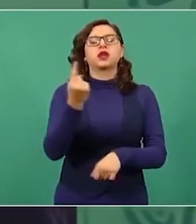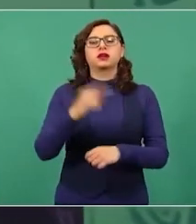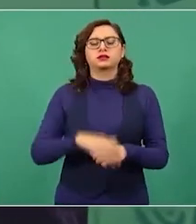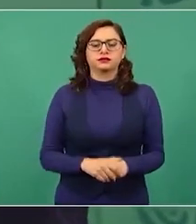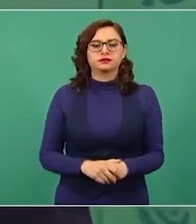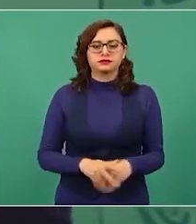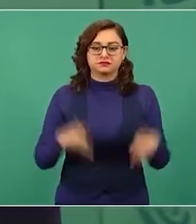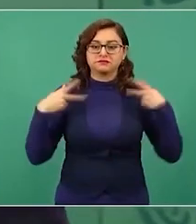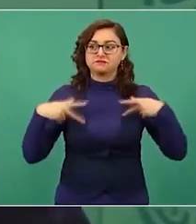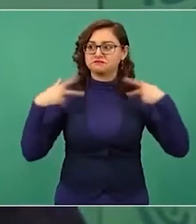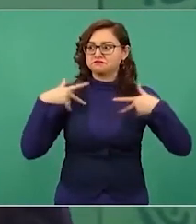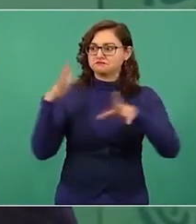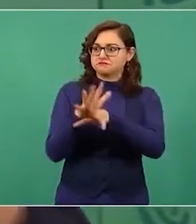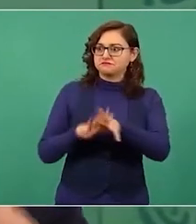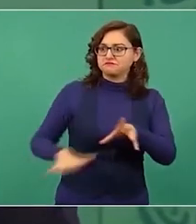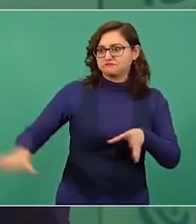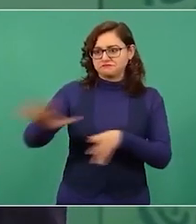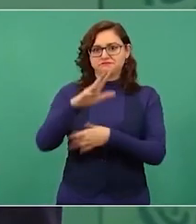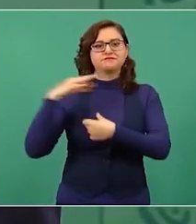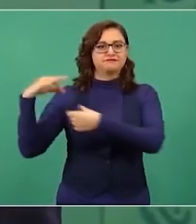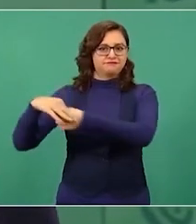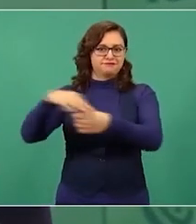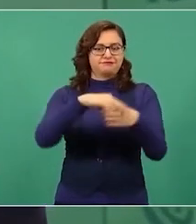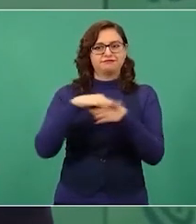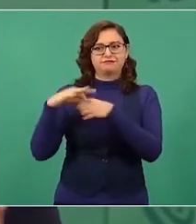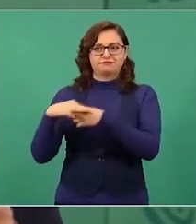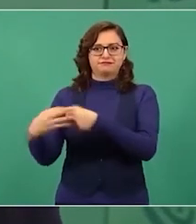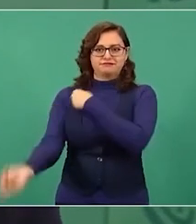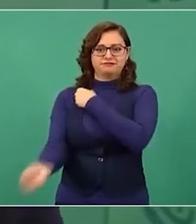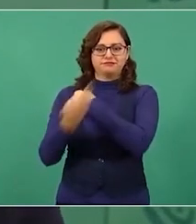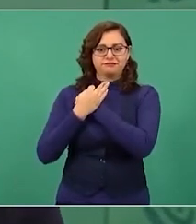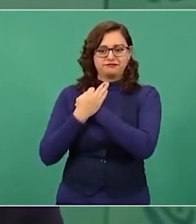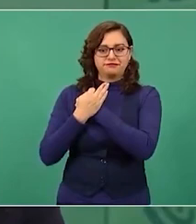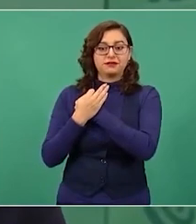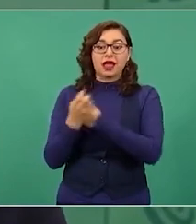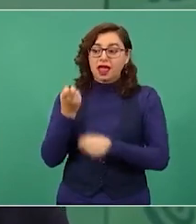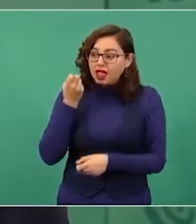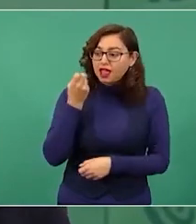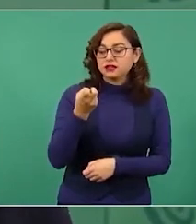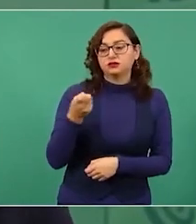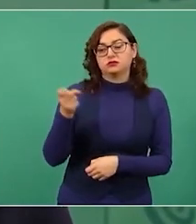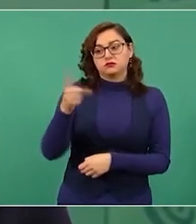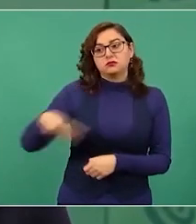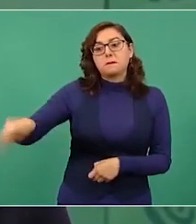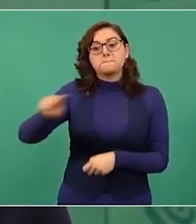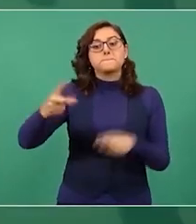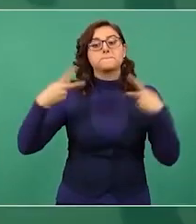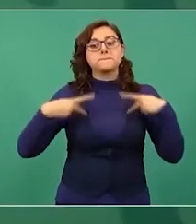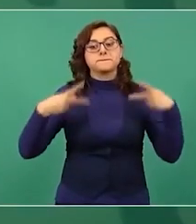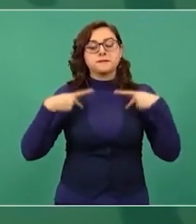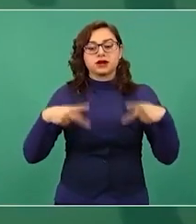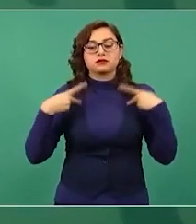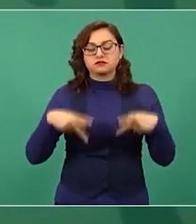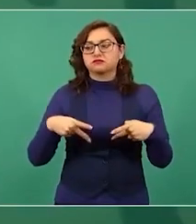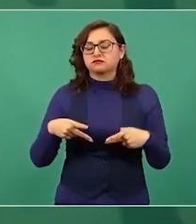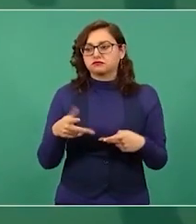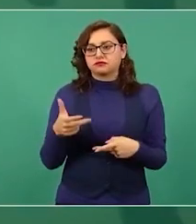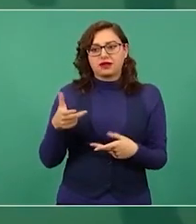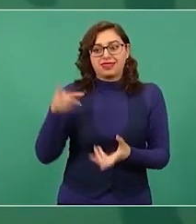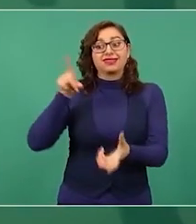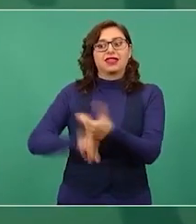Esa es la esencia de la democracia, el ciudadano que